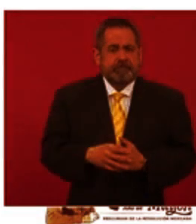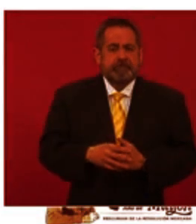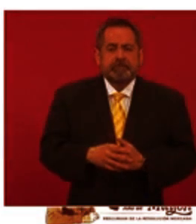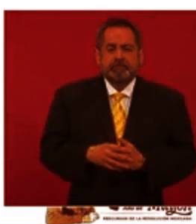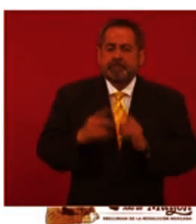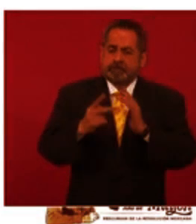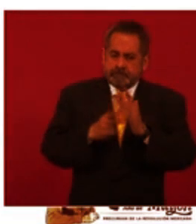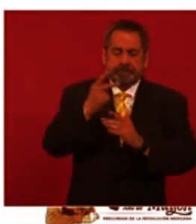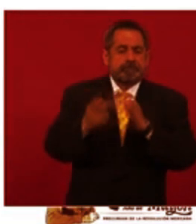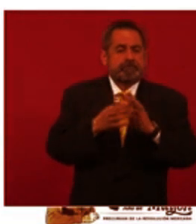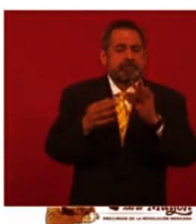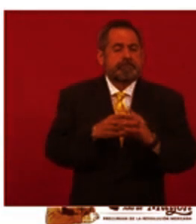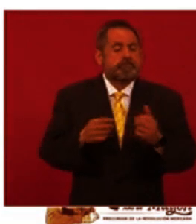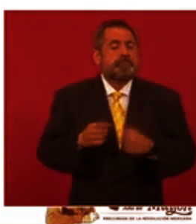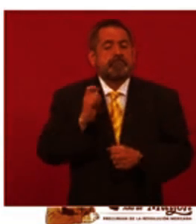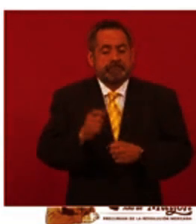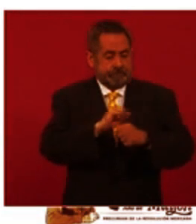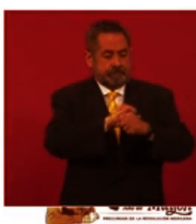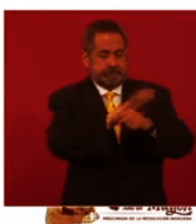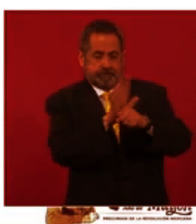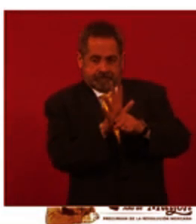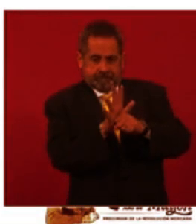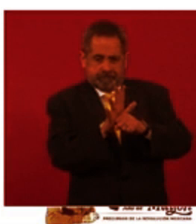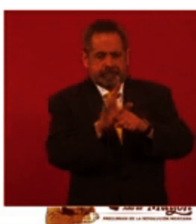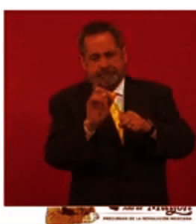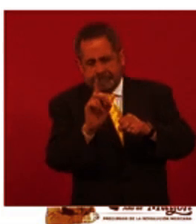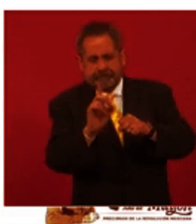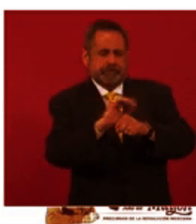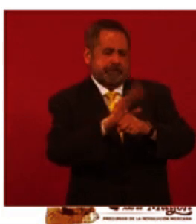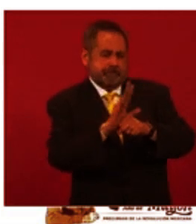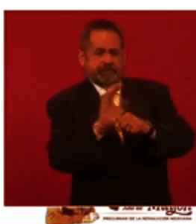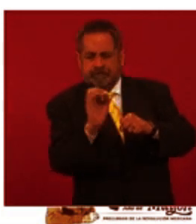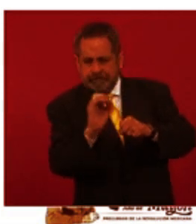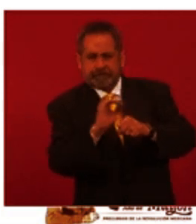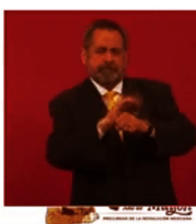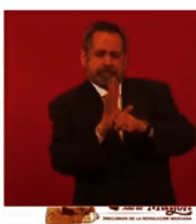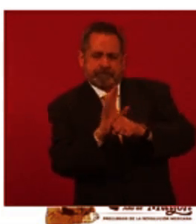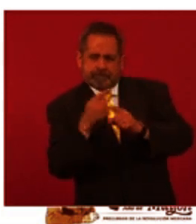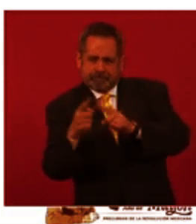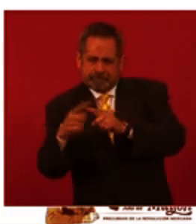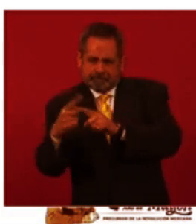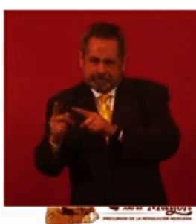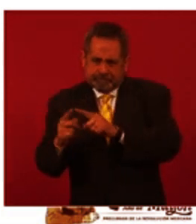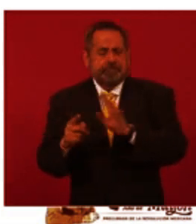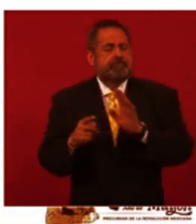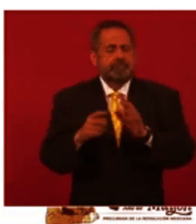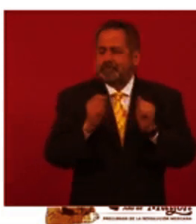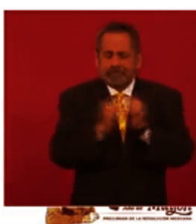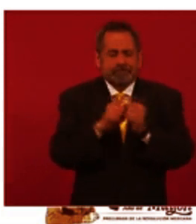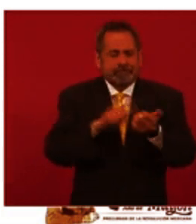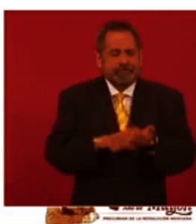Enfatizamos, todas las variantes son SARS-CoV-2. Es un virus que se transmite por gotas, gotículas,